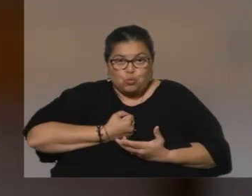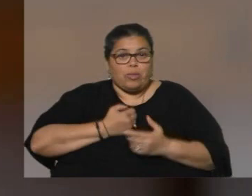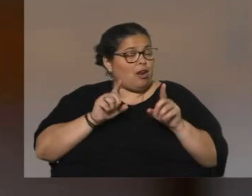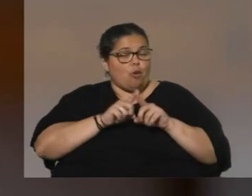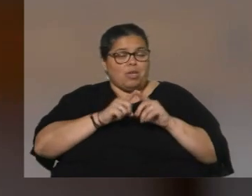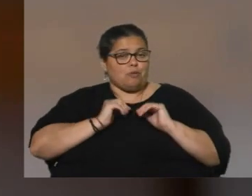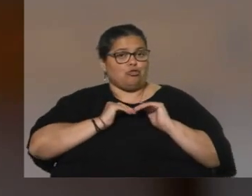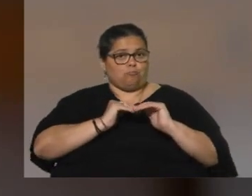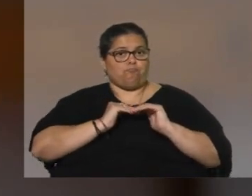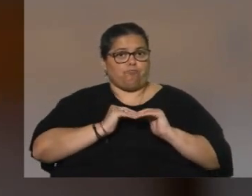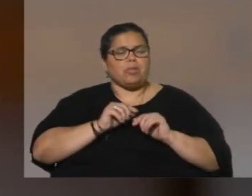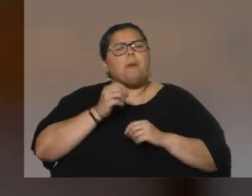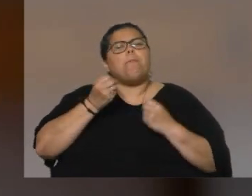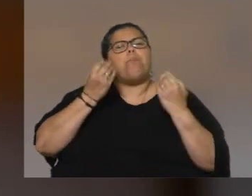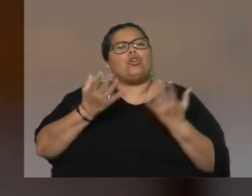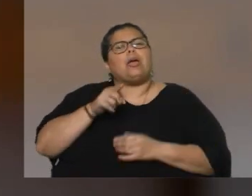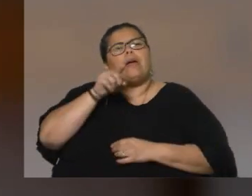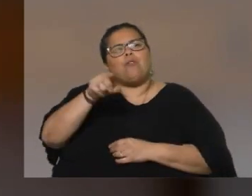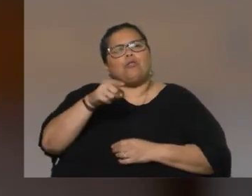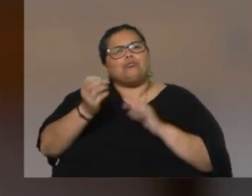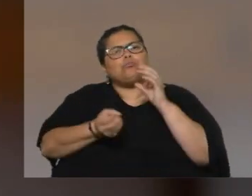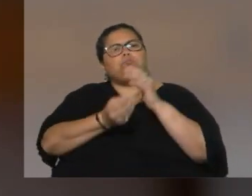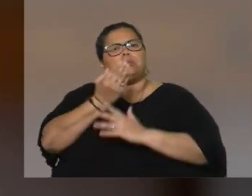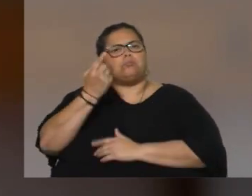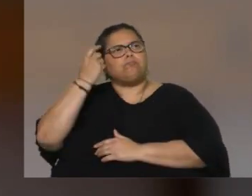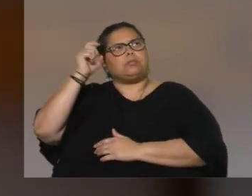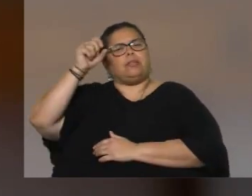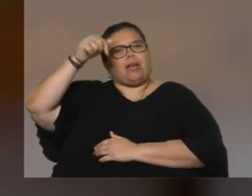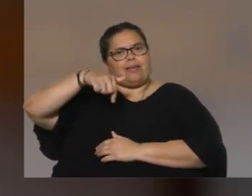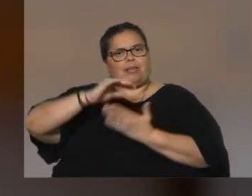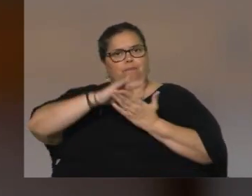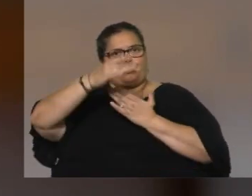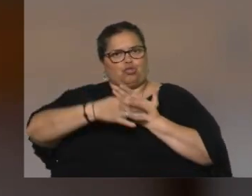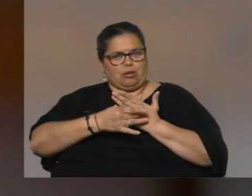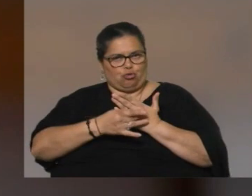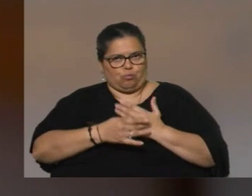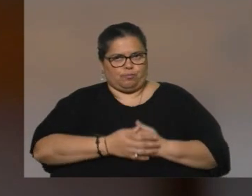¿Qué te lleva a vos a crear este proyecto? A crear Nuestros hijos nos esperan.